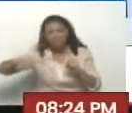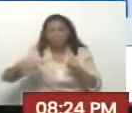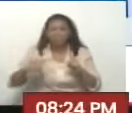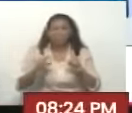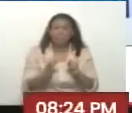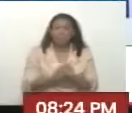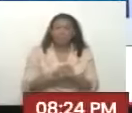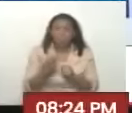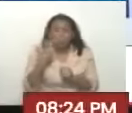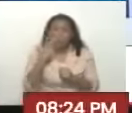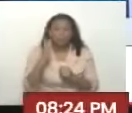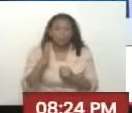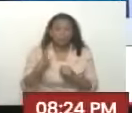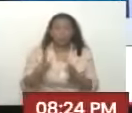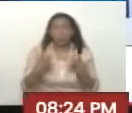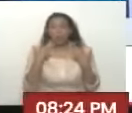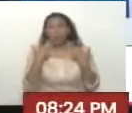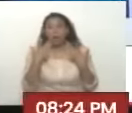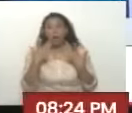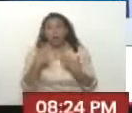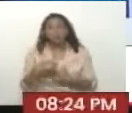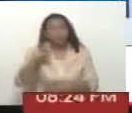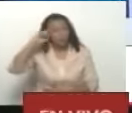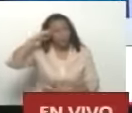Y a mi siempre Me retumba En los oídos